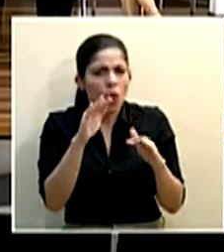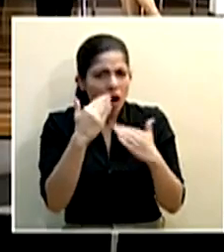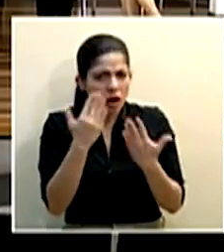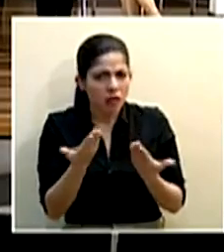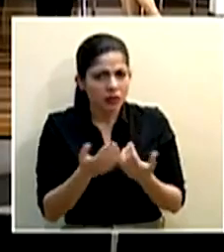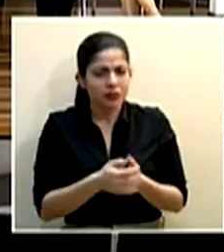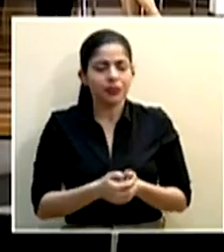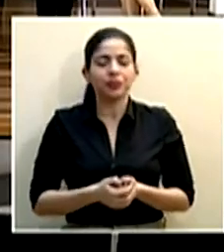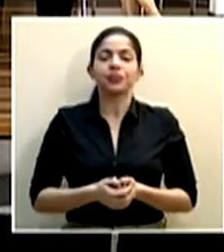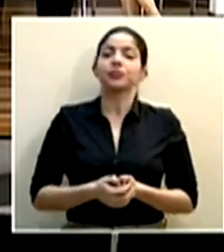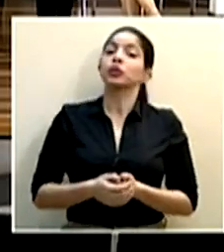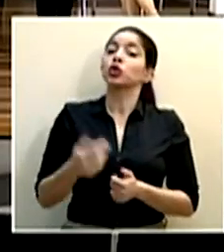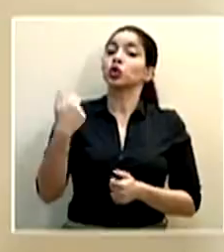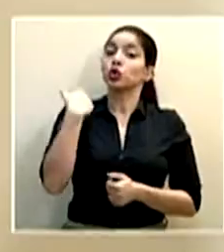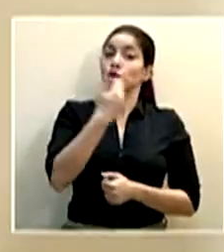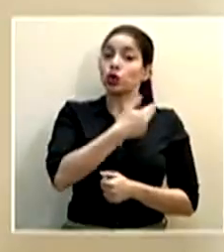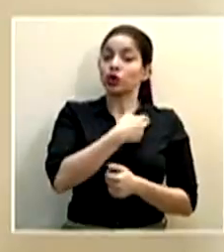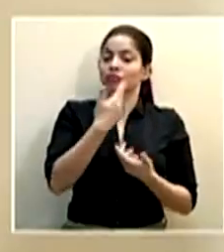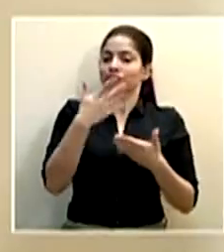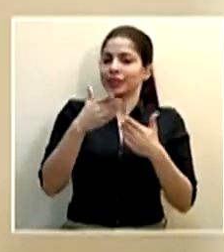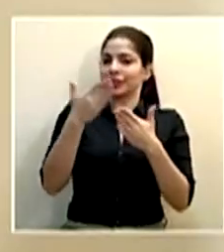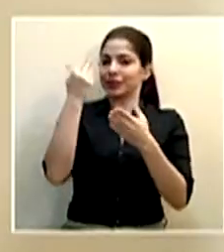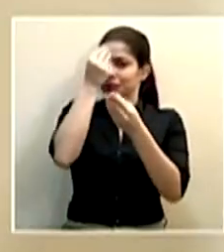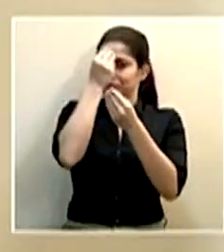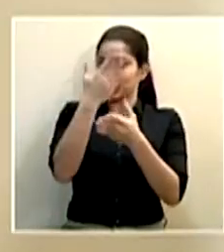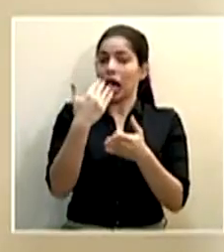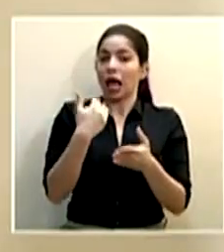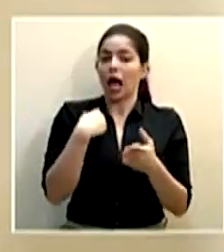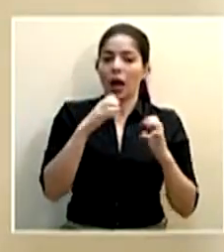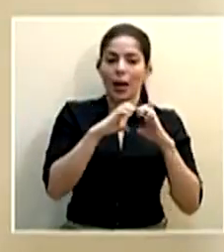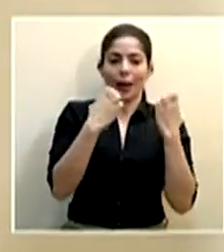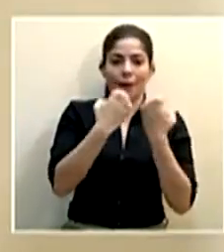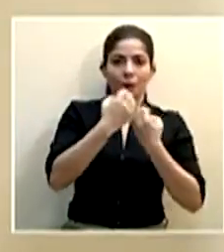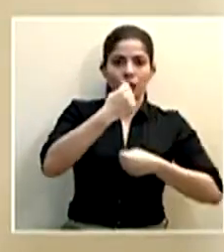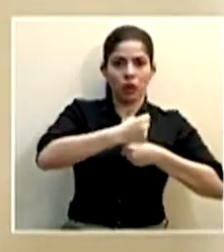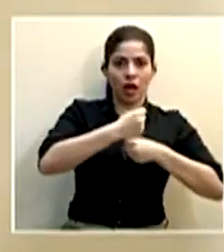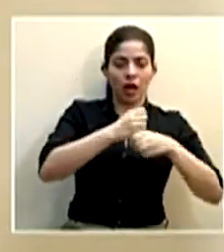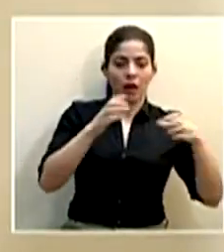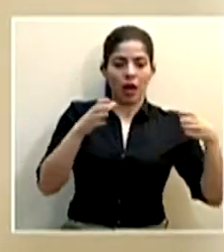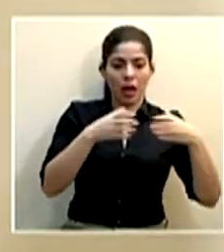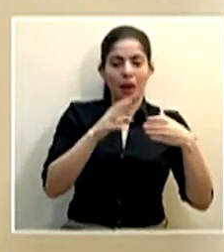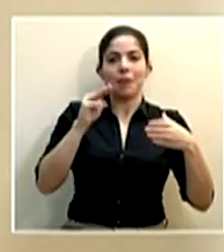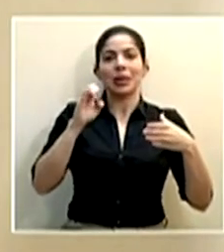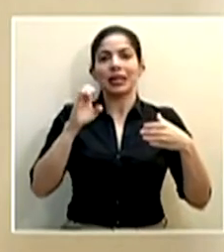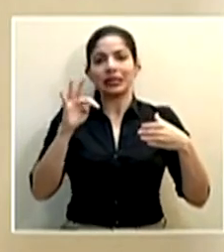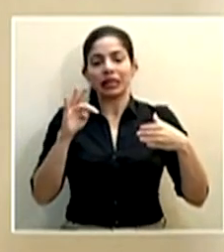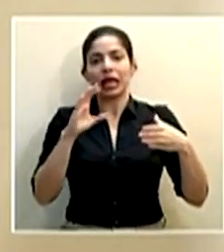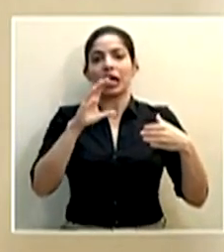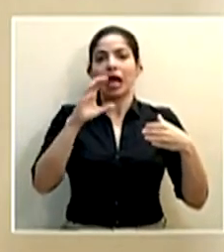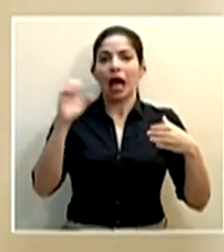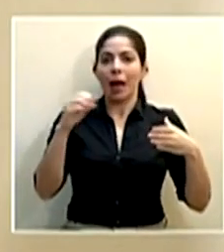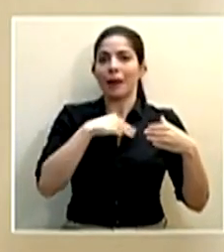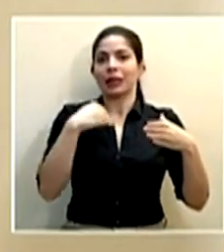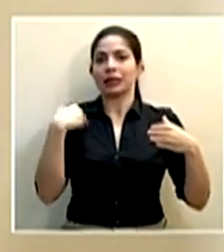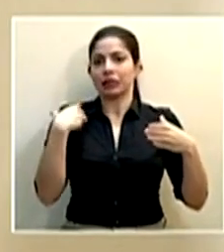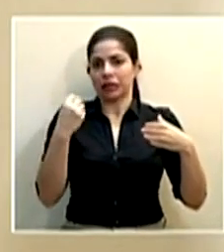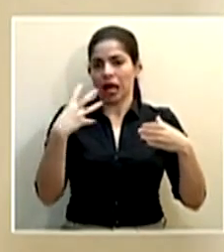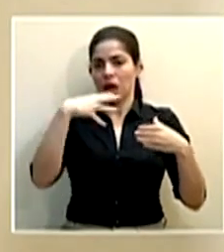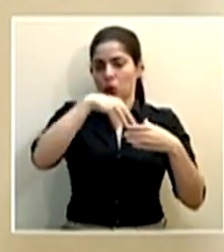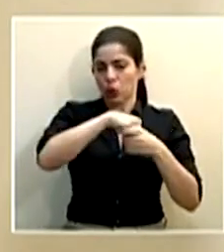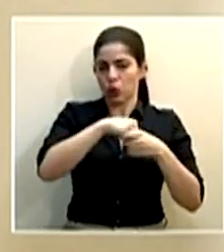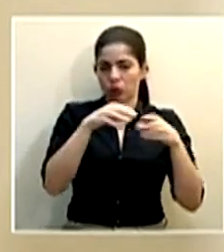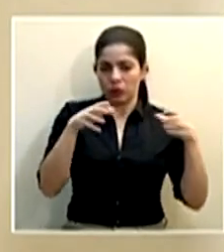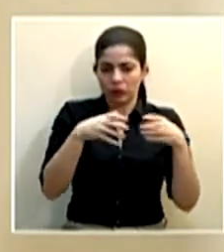Sí, nosotros tenemos ya indicado un grupo de trabajo que está en la Caja, está en el Ministerio de Salud y que hemos venido trabajando en